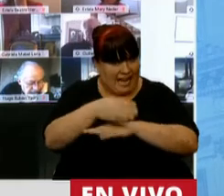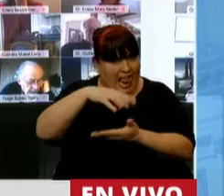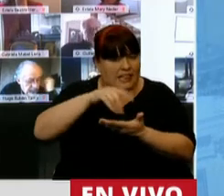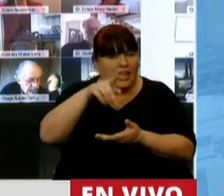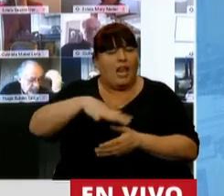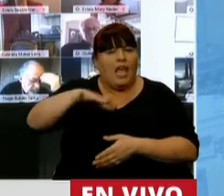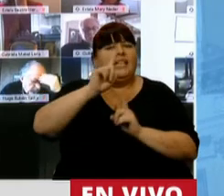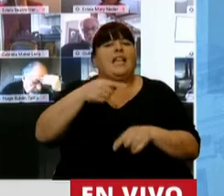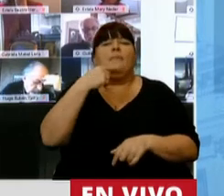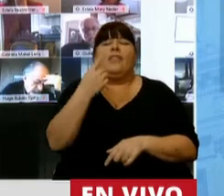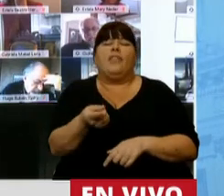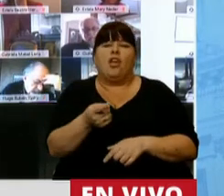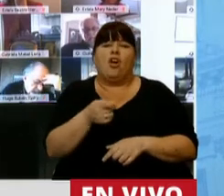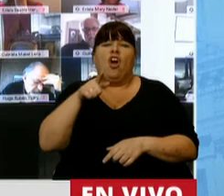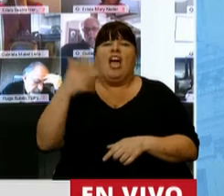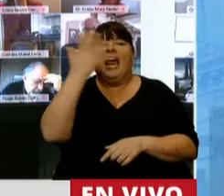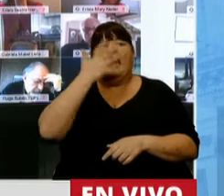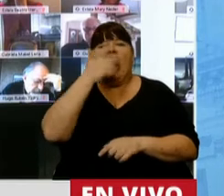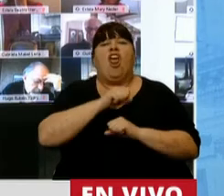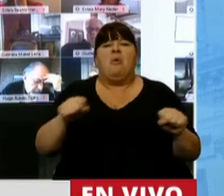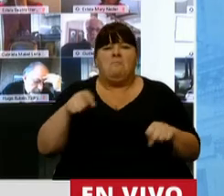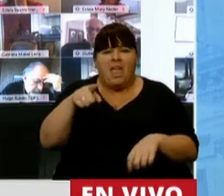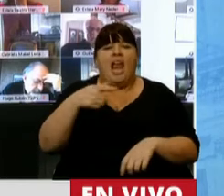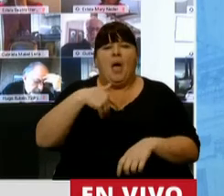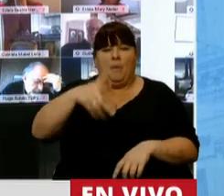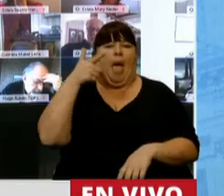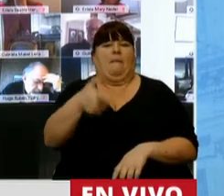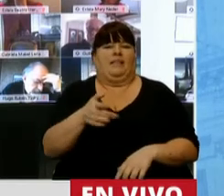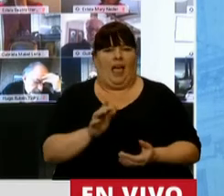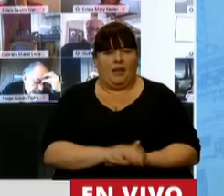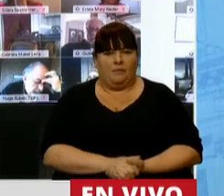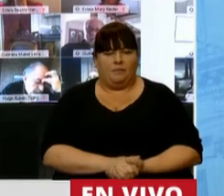escuchó también decir que a estos negros de mierda los vamos a matar.